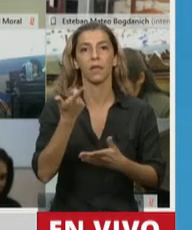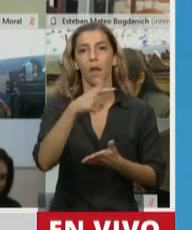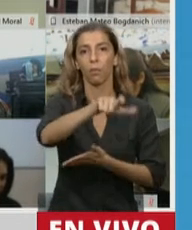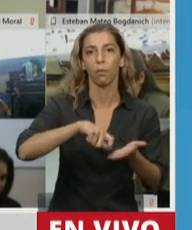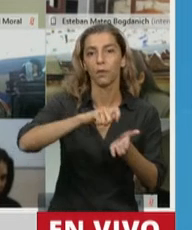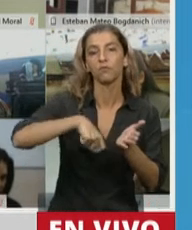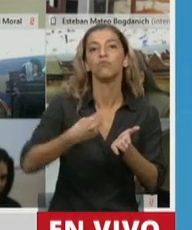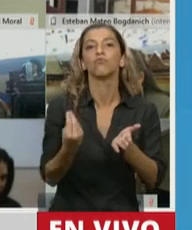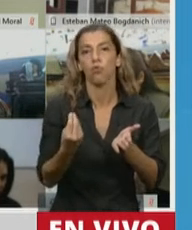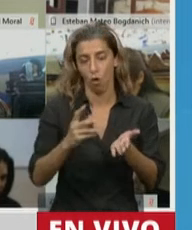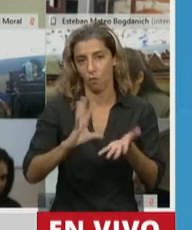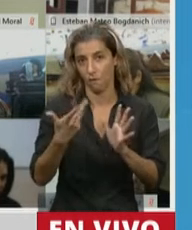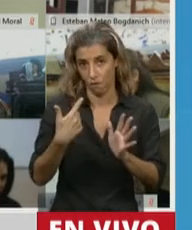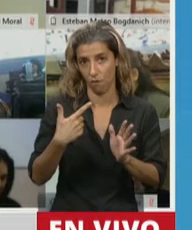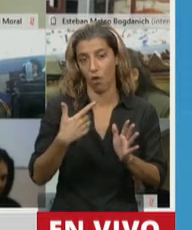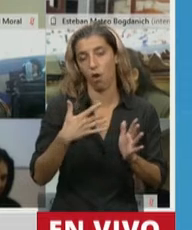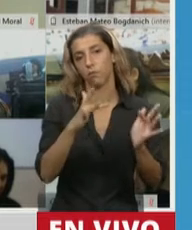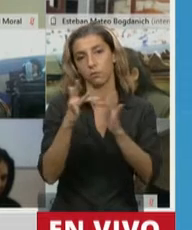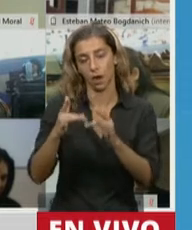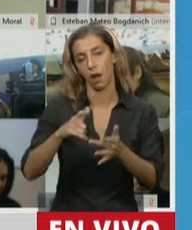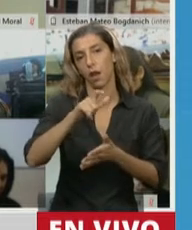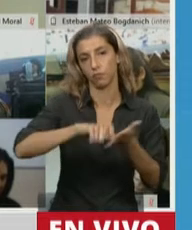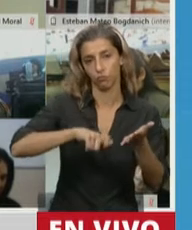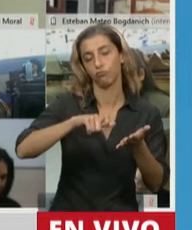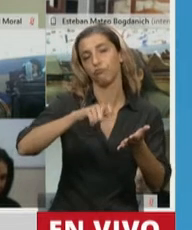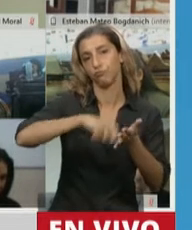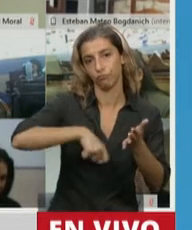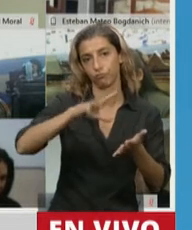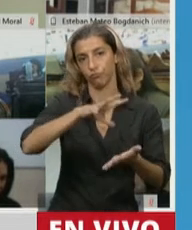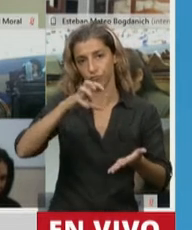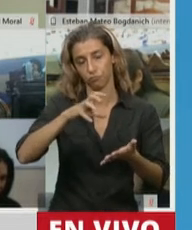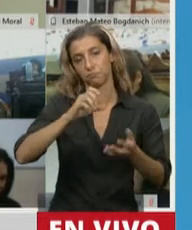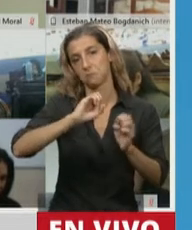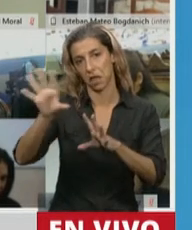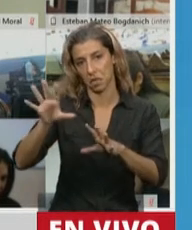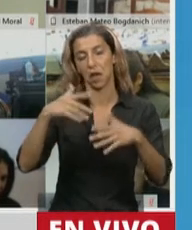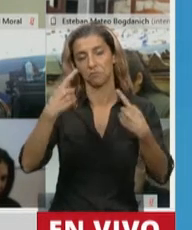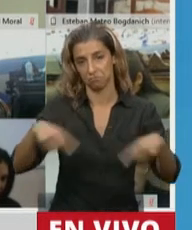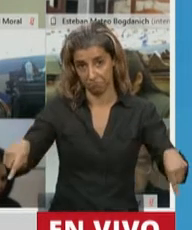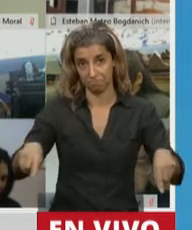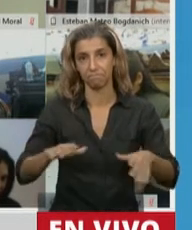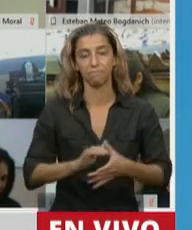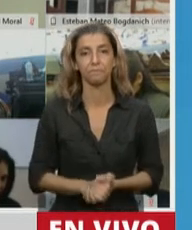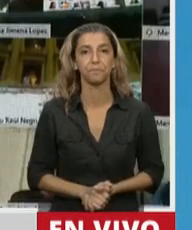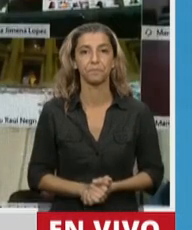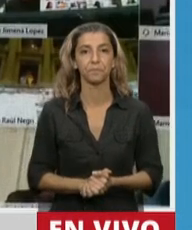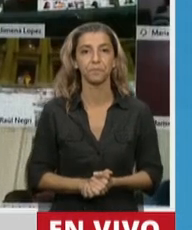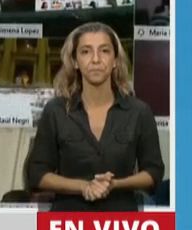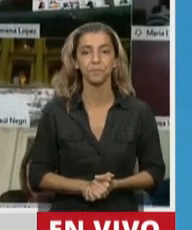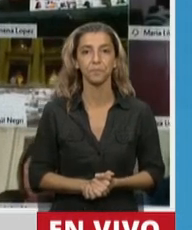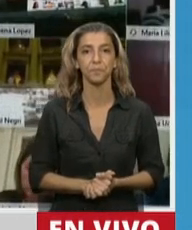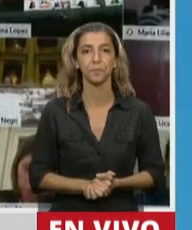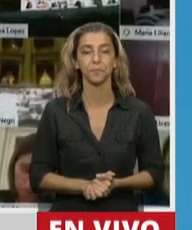prescripciones, las que pueden ser redactadas y firmadas a través de recetas electrónicas o digitales.